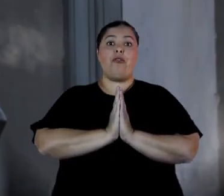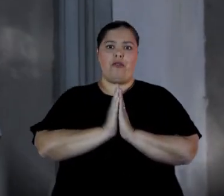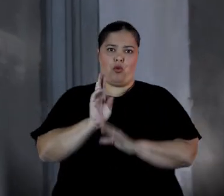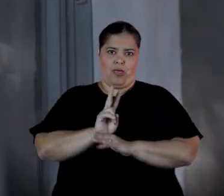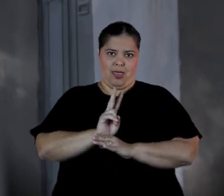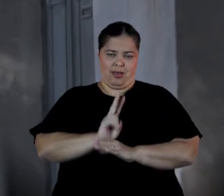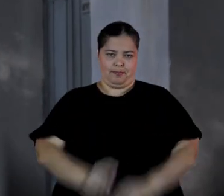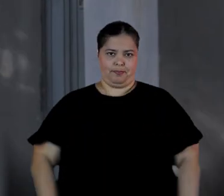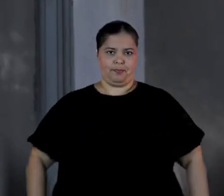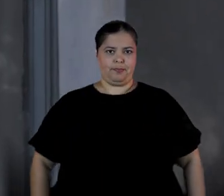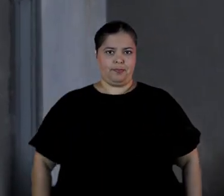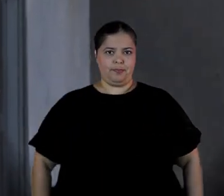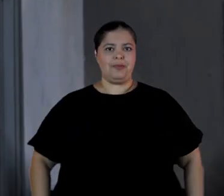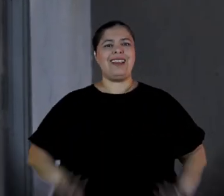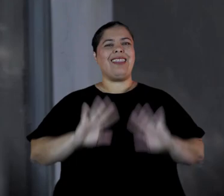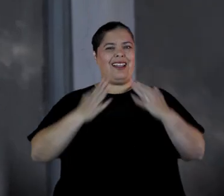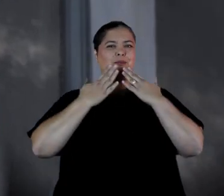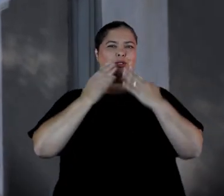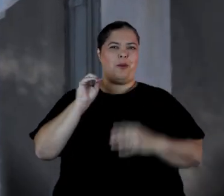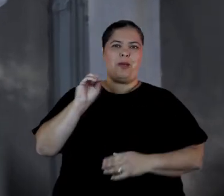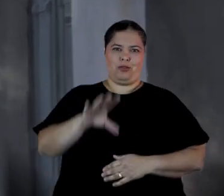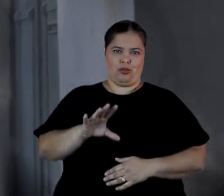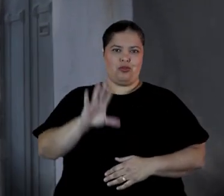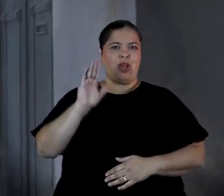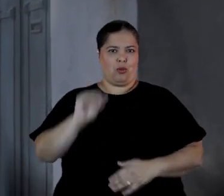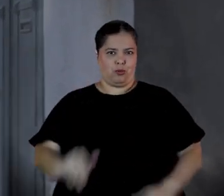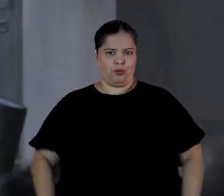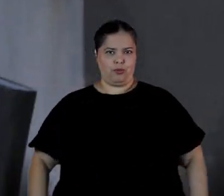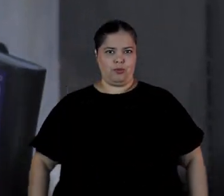cuídate mucho. Dale, gracias, besote, besote. Chau, chau.